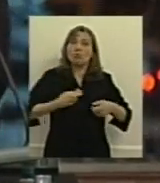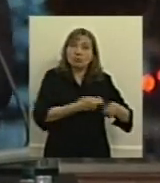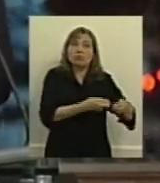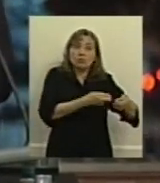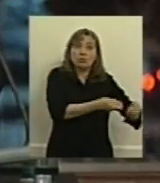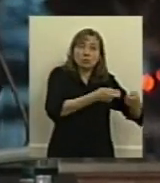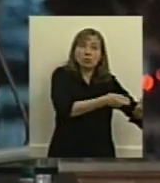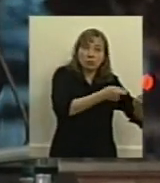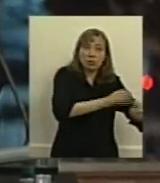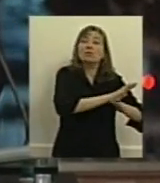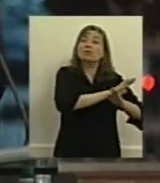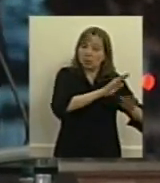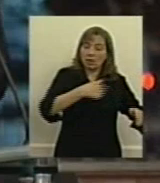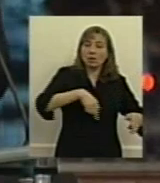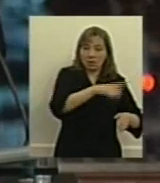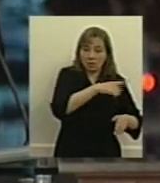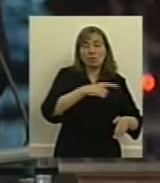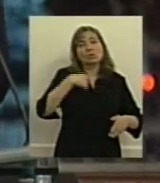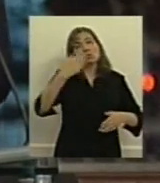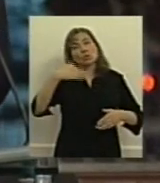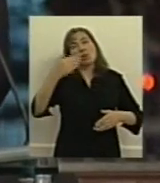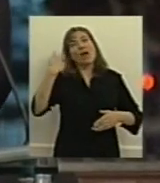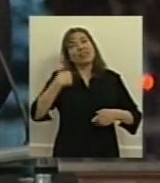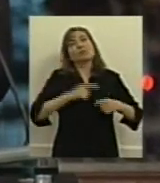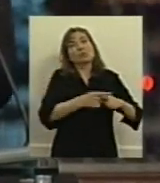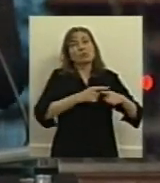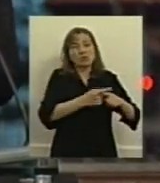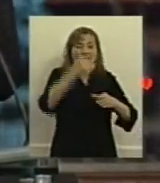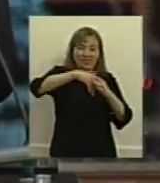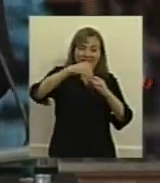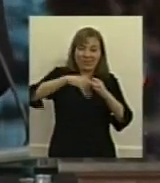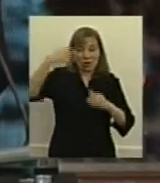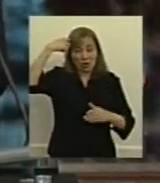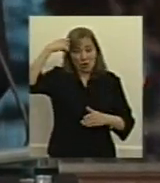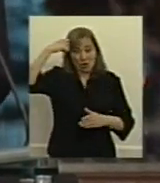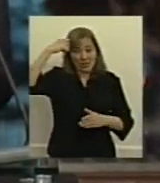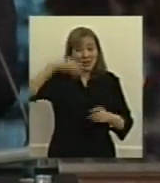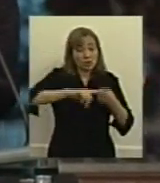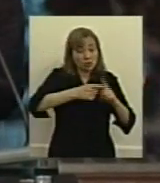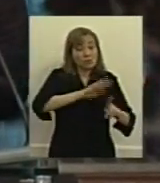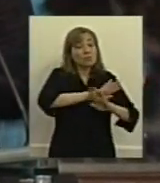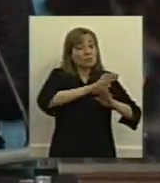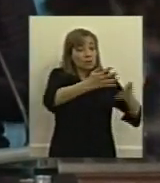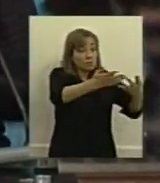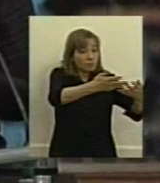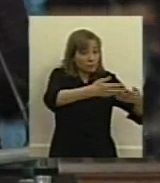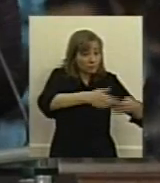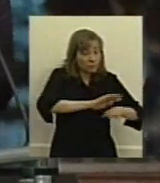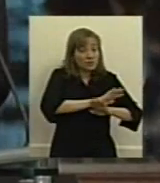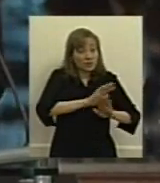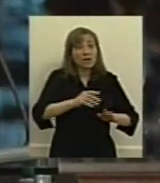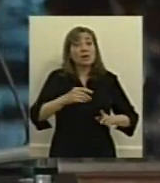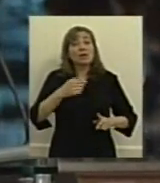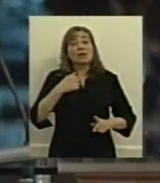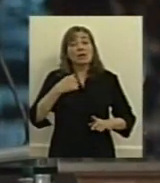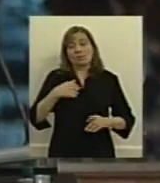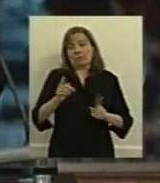fuertemente que hubo bueno problemas diferencias que se discutieron en el parlamento y que a través de la reglamentación no vamos como